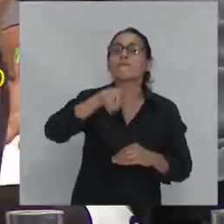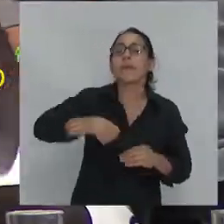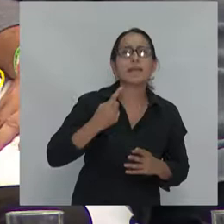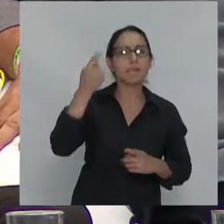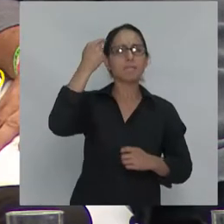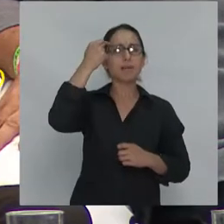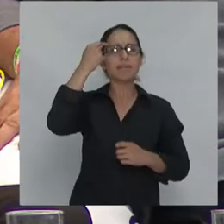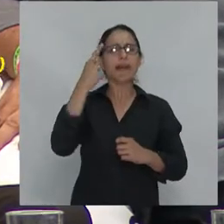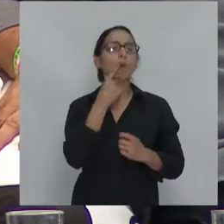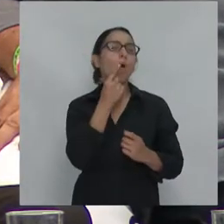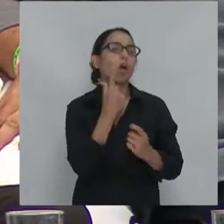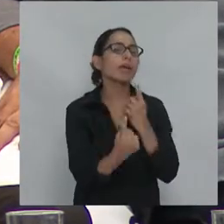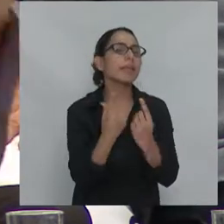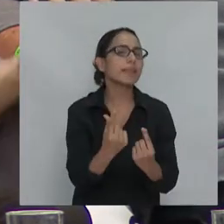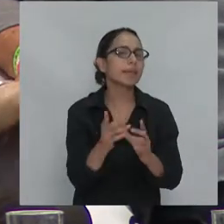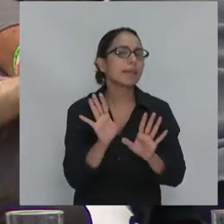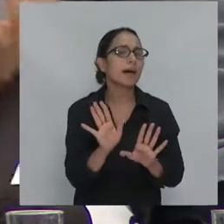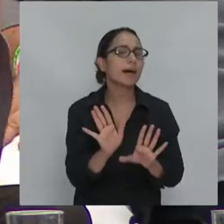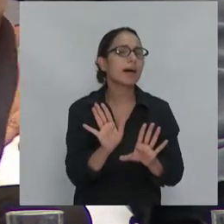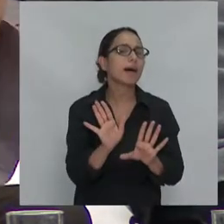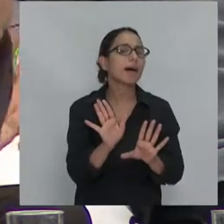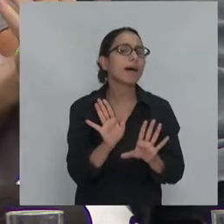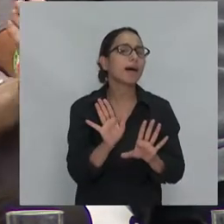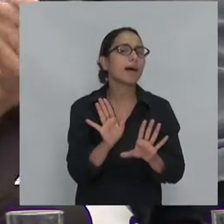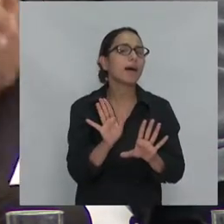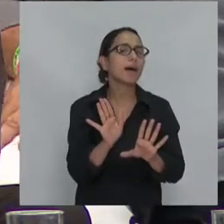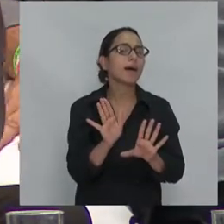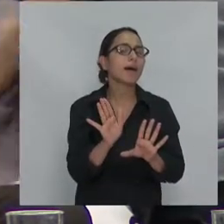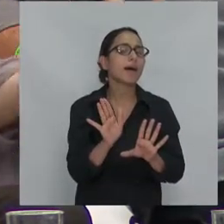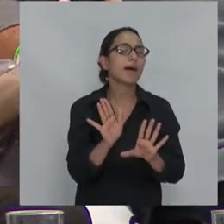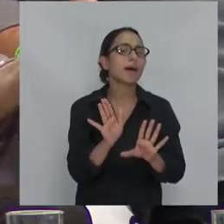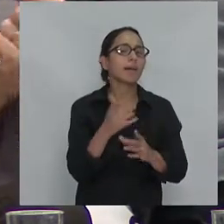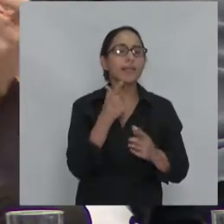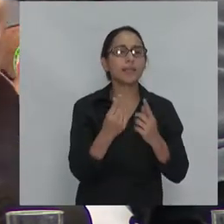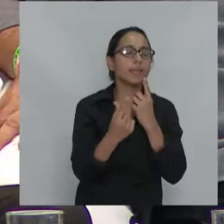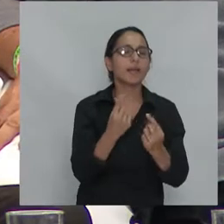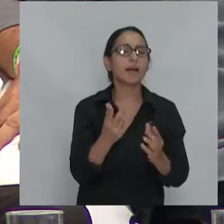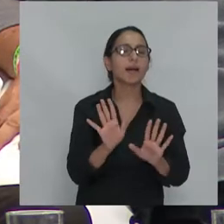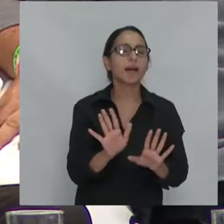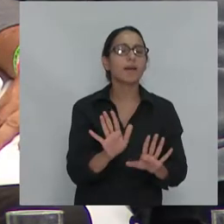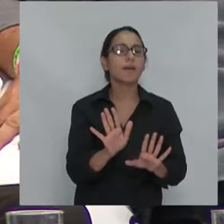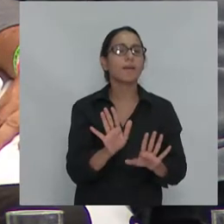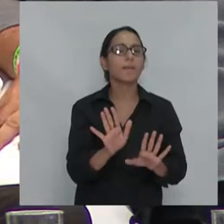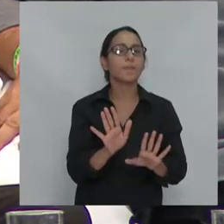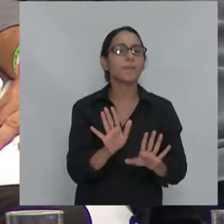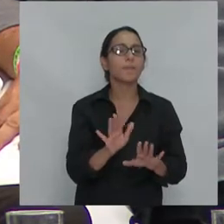semejante a la nuestra una crítica del